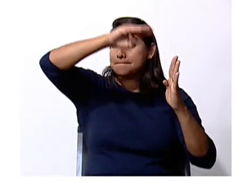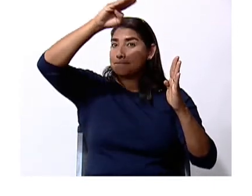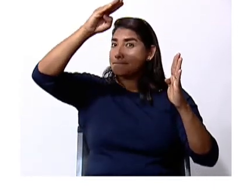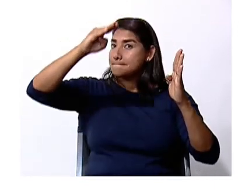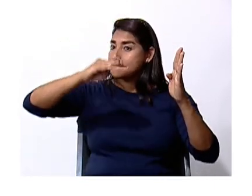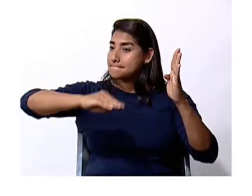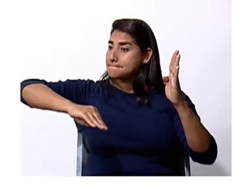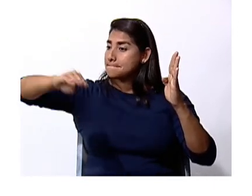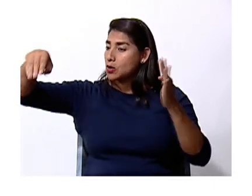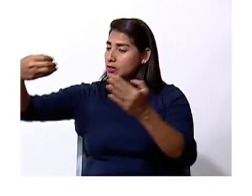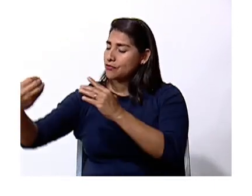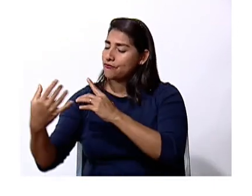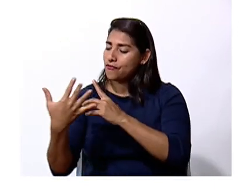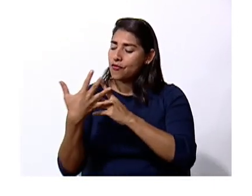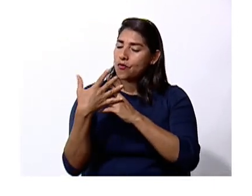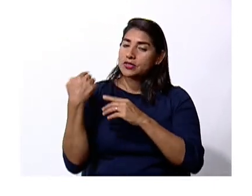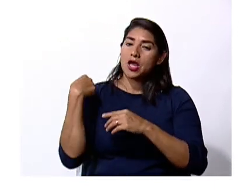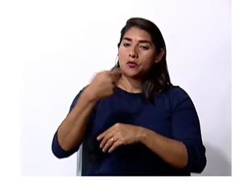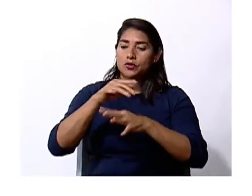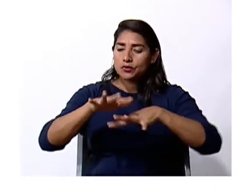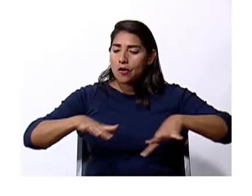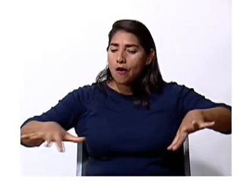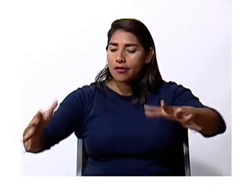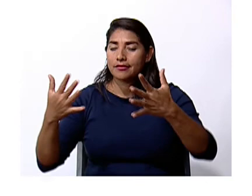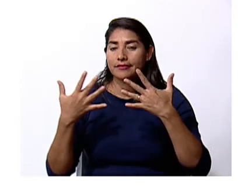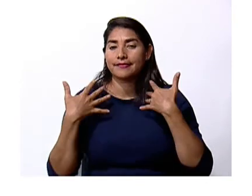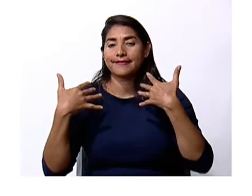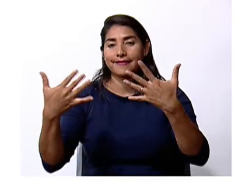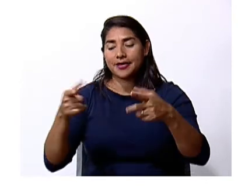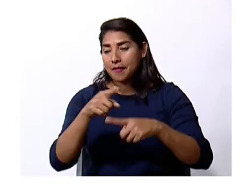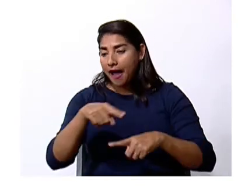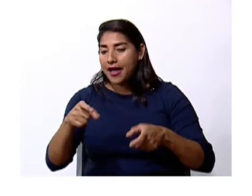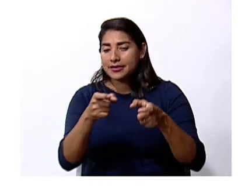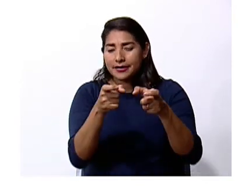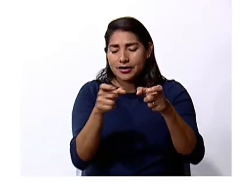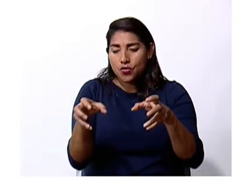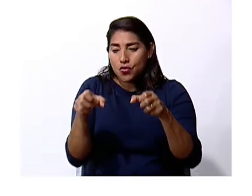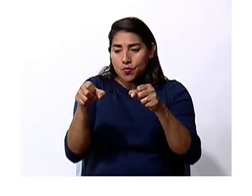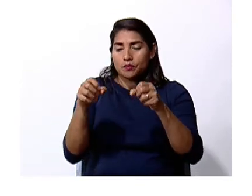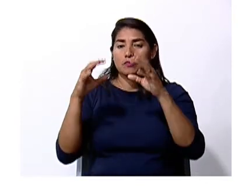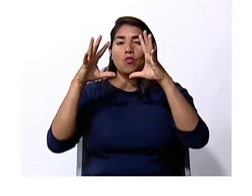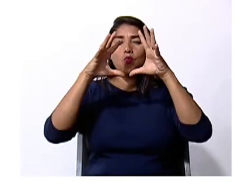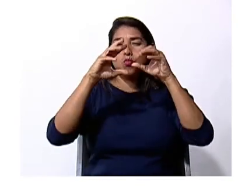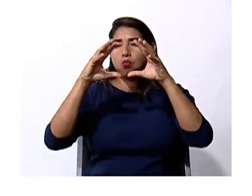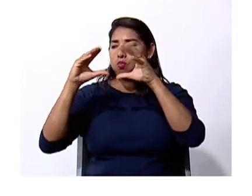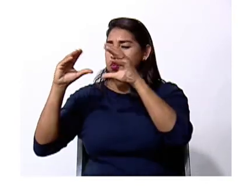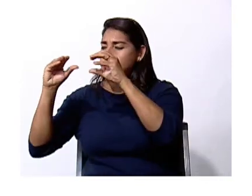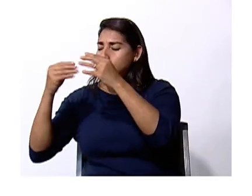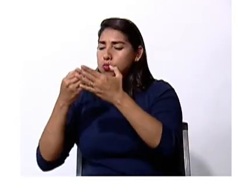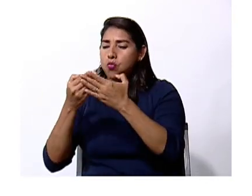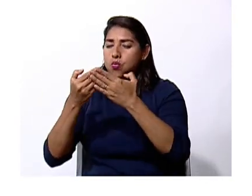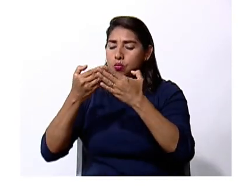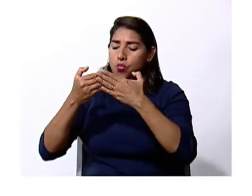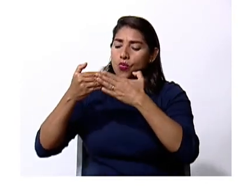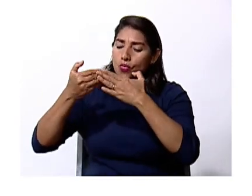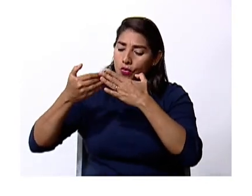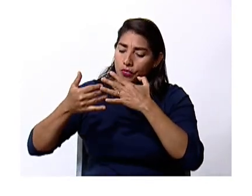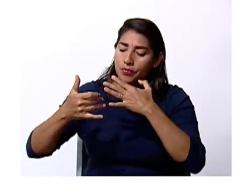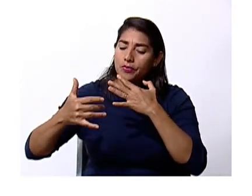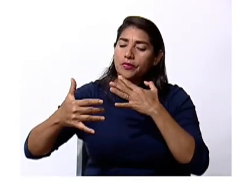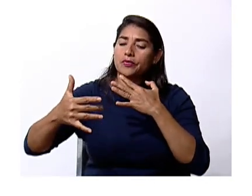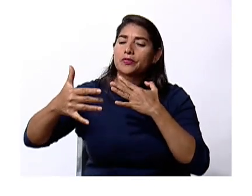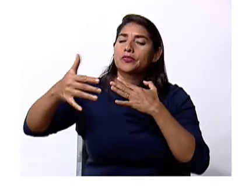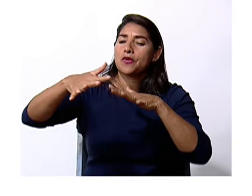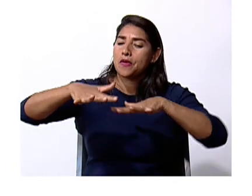tanto que ver en nuestro clima ellas son las que retienen o dejan pasar la humedad que hay en la